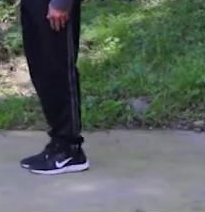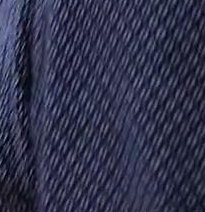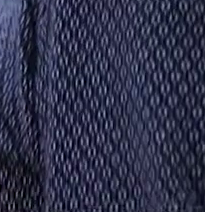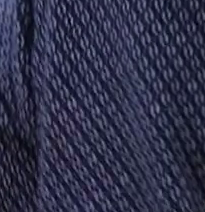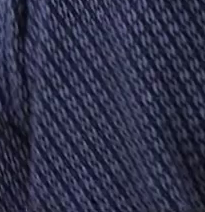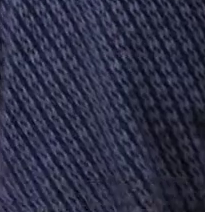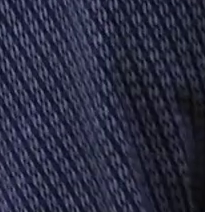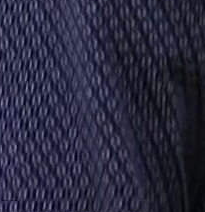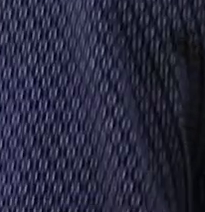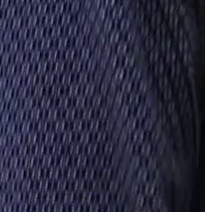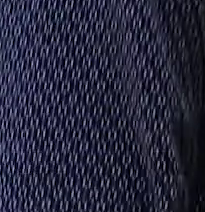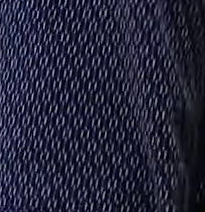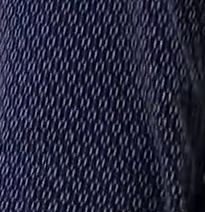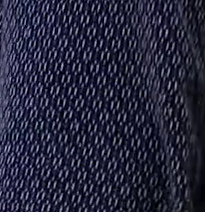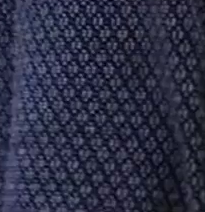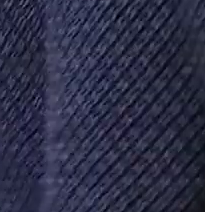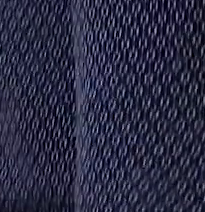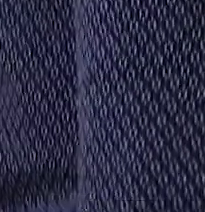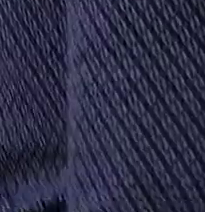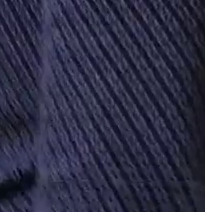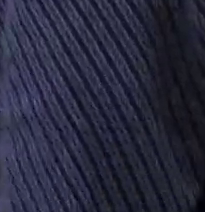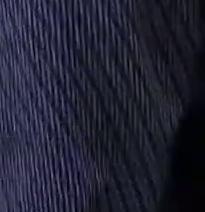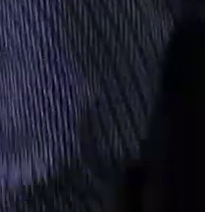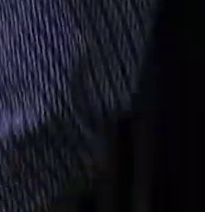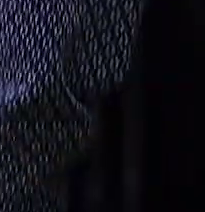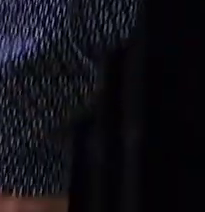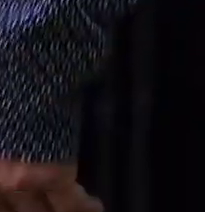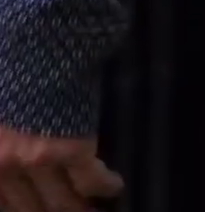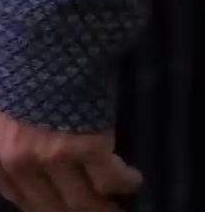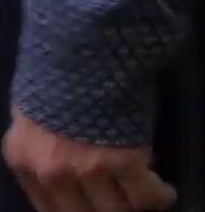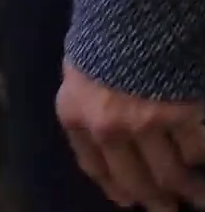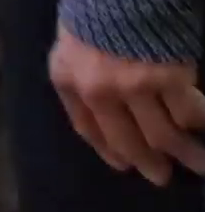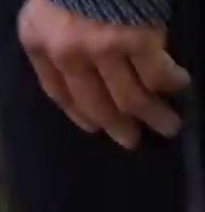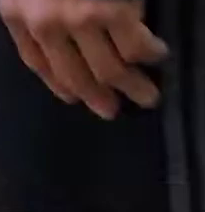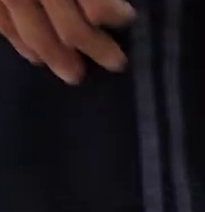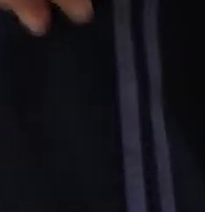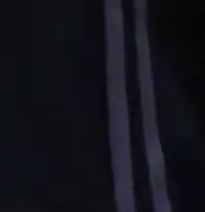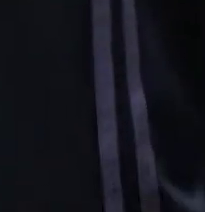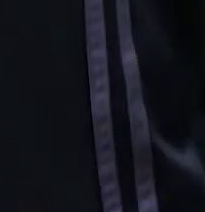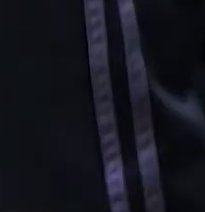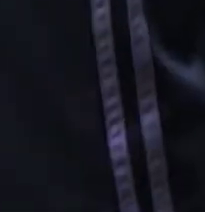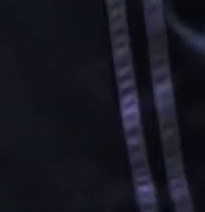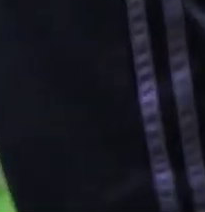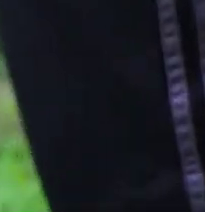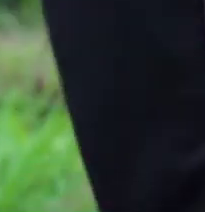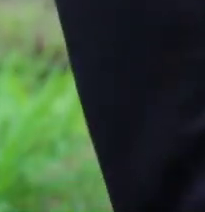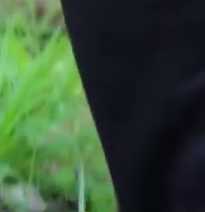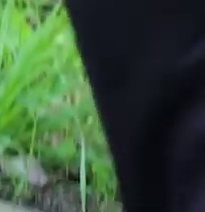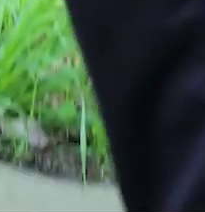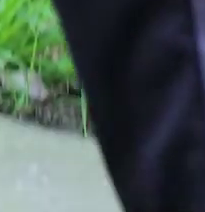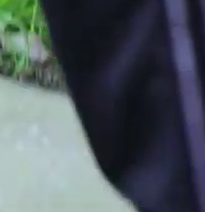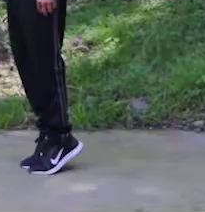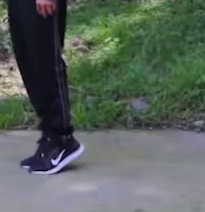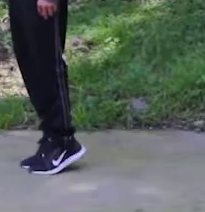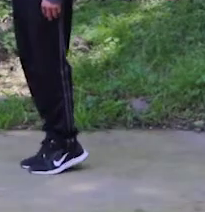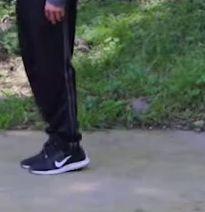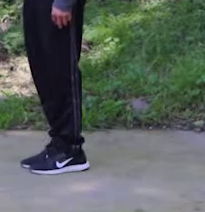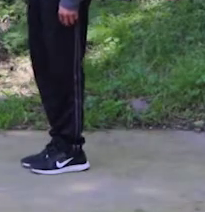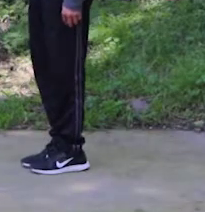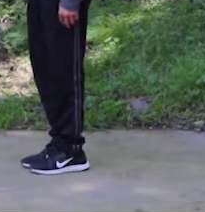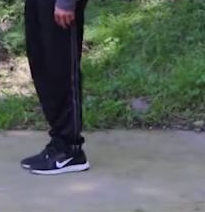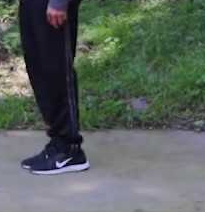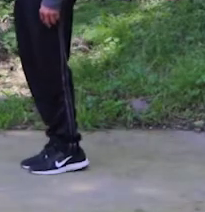sin flexionar las rodillas, nada más vamos a elevar, exacto, nuestros talones, bien hecho, exactamente, ese es,